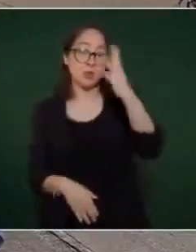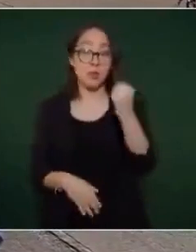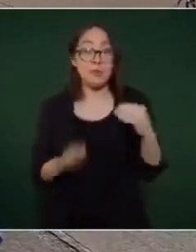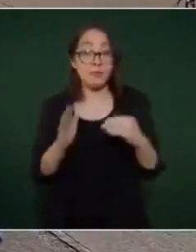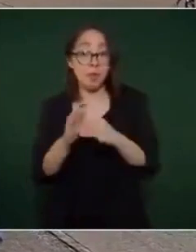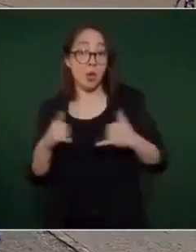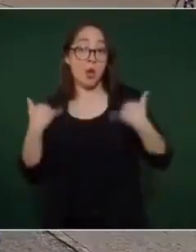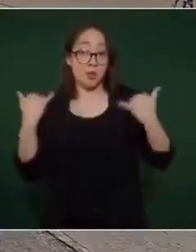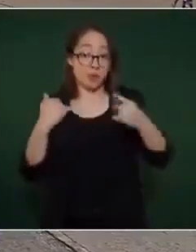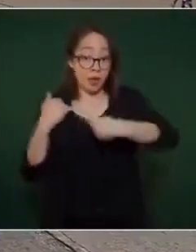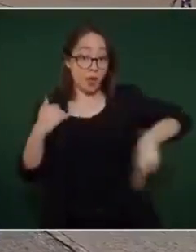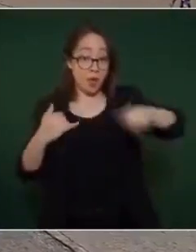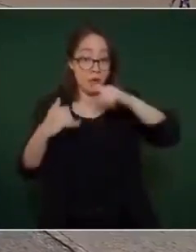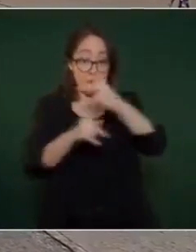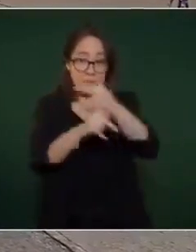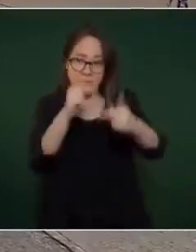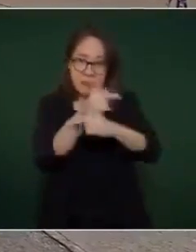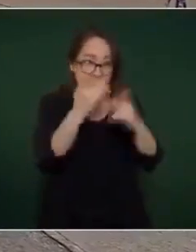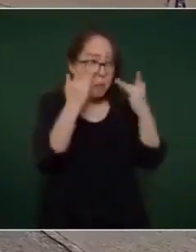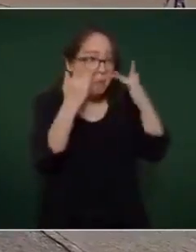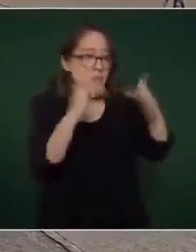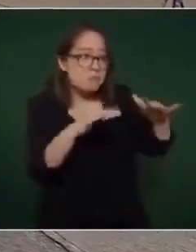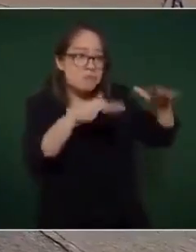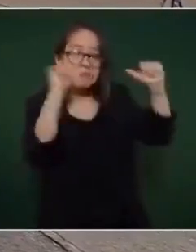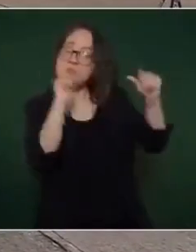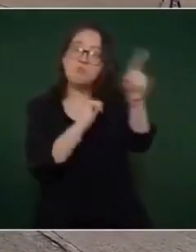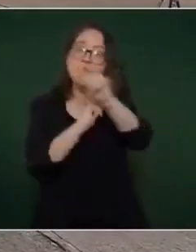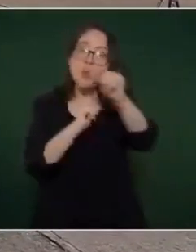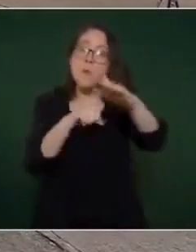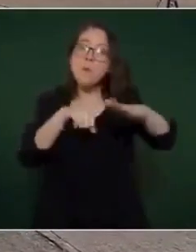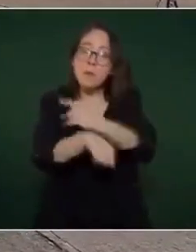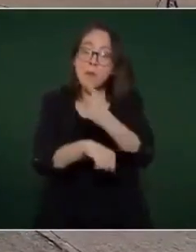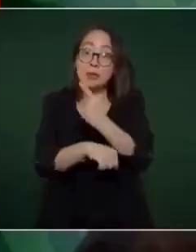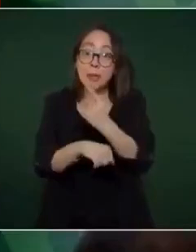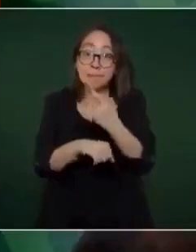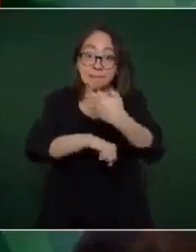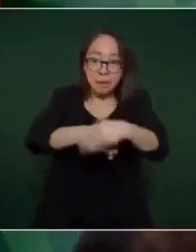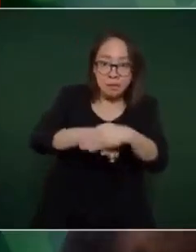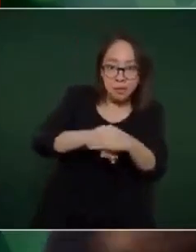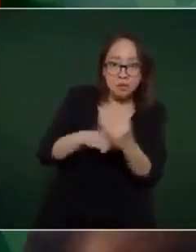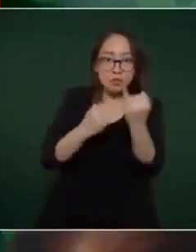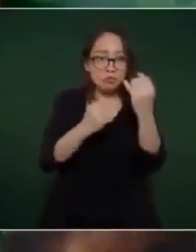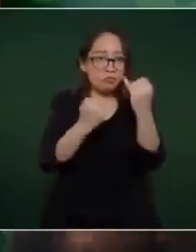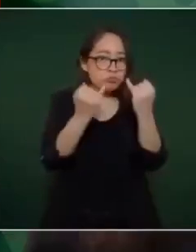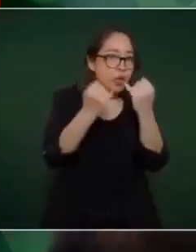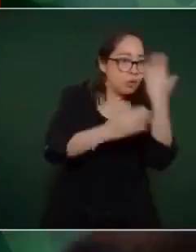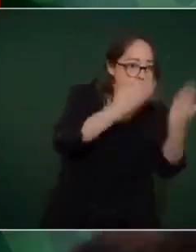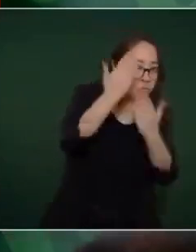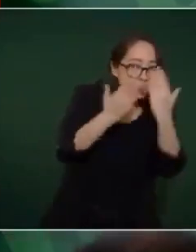mil jóvenes que no dejan la prepa el bachillerato porque tienen un ingreso mientras se mantienen en las aulas